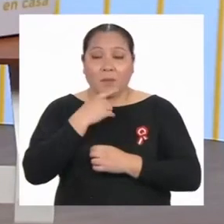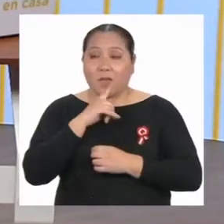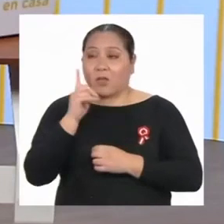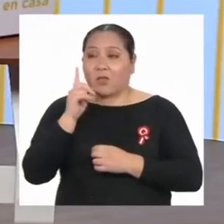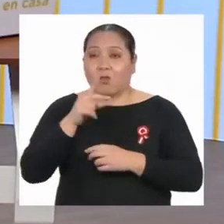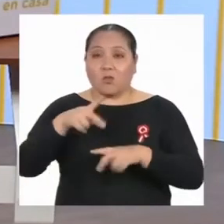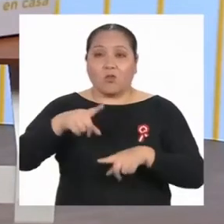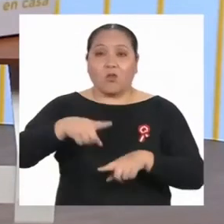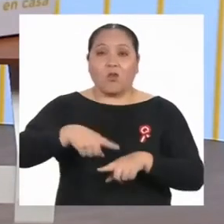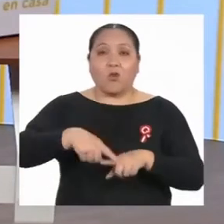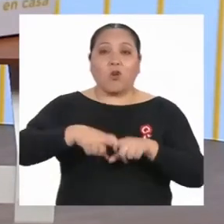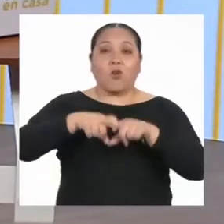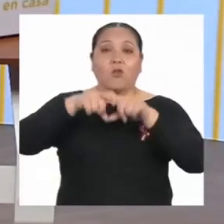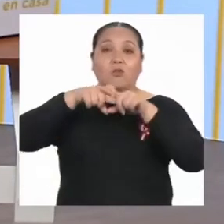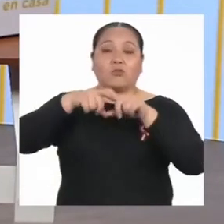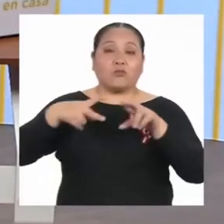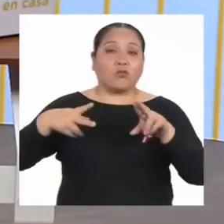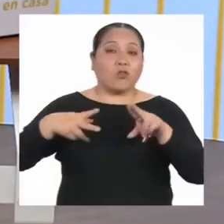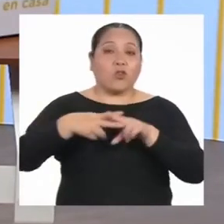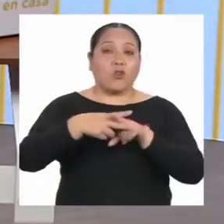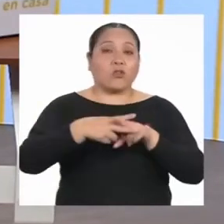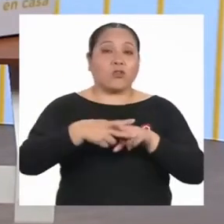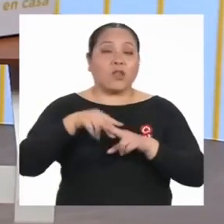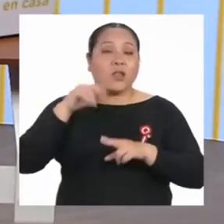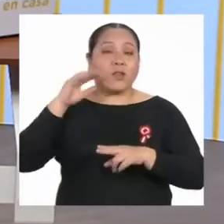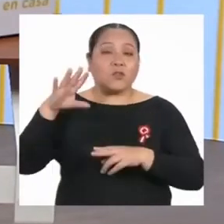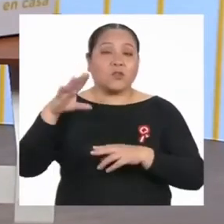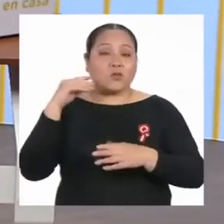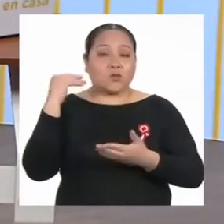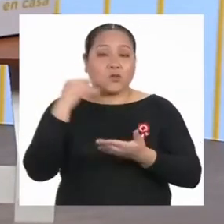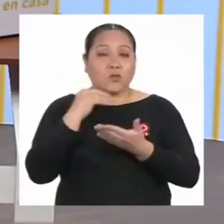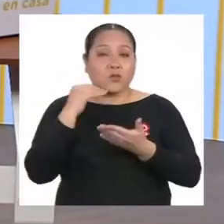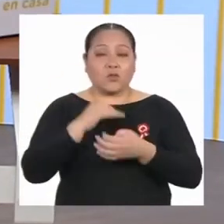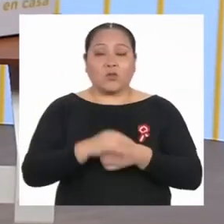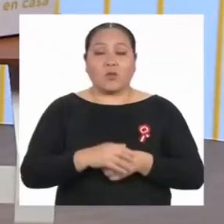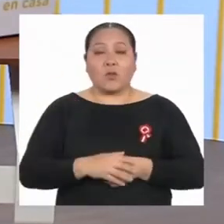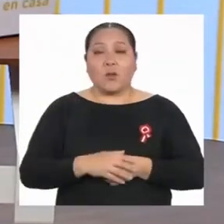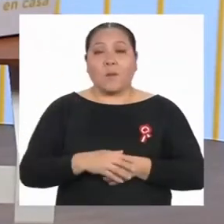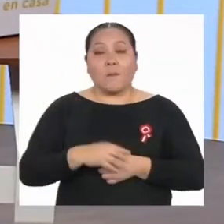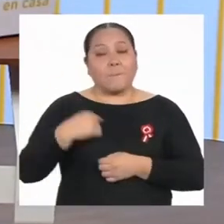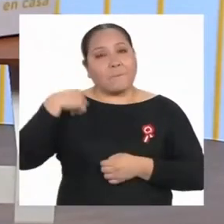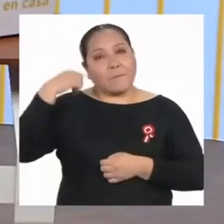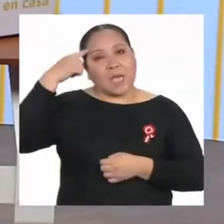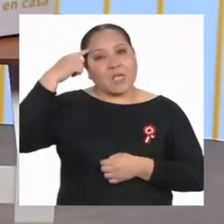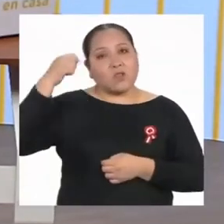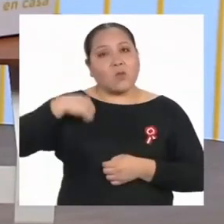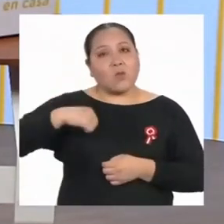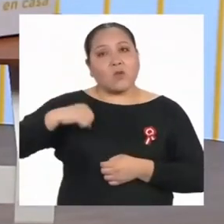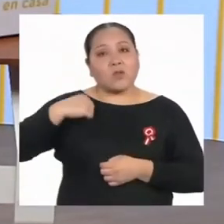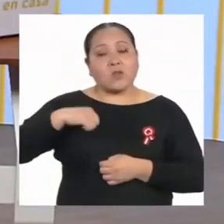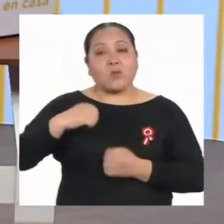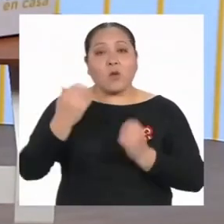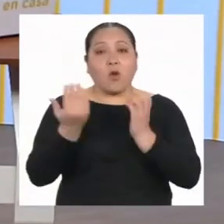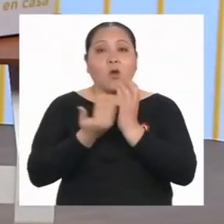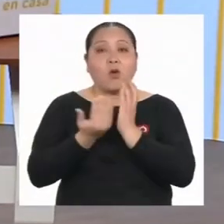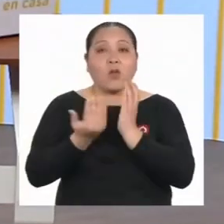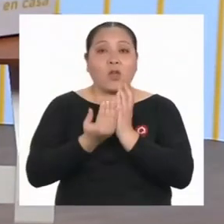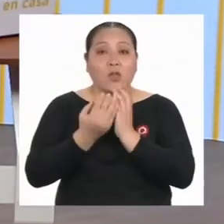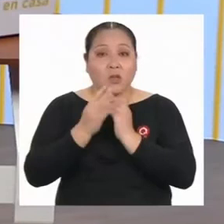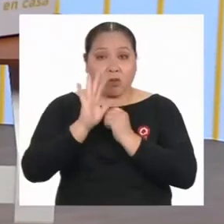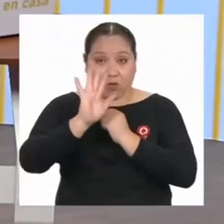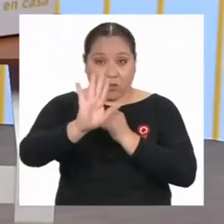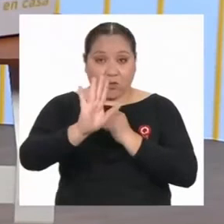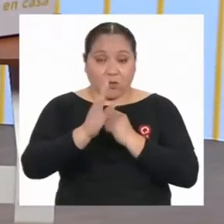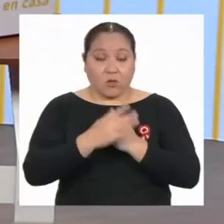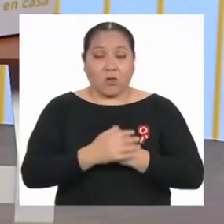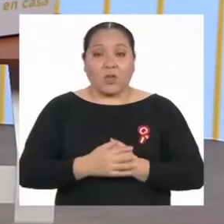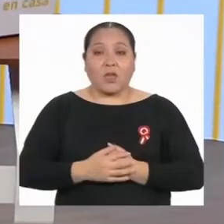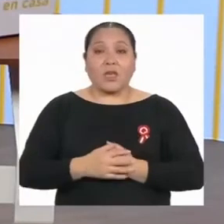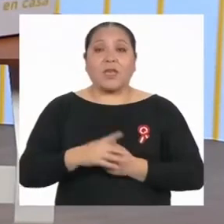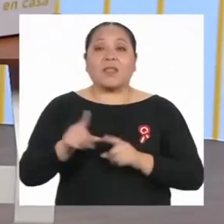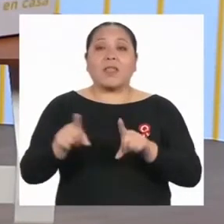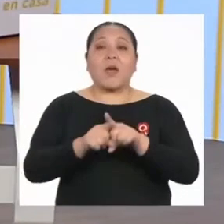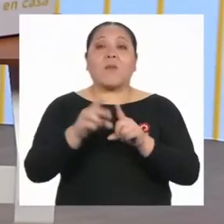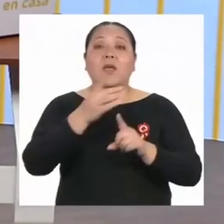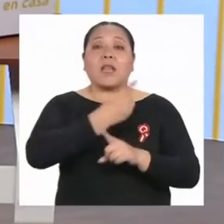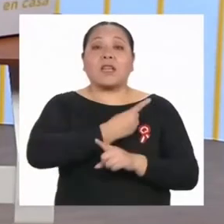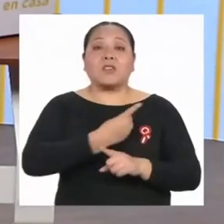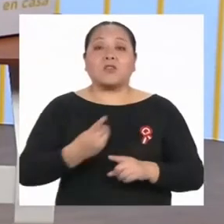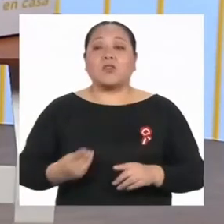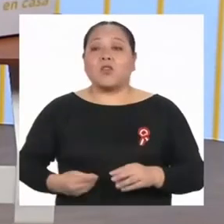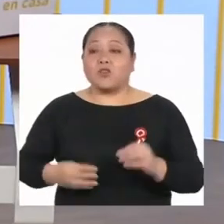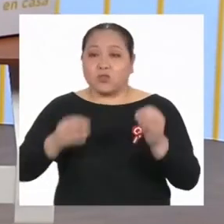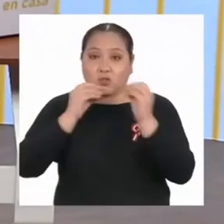su educación. Creo que es importante que el municipio escolar de tu colegio y la dirección tomen acción